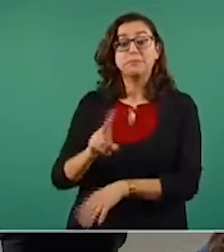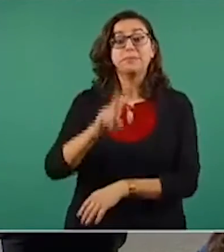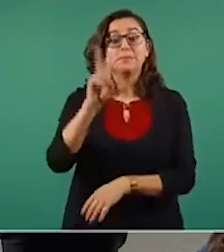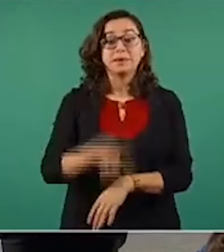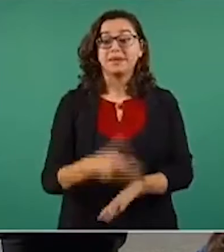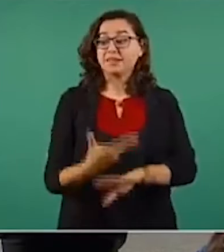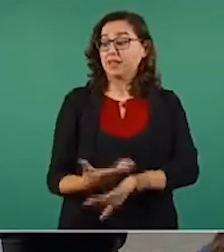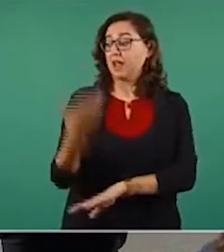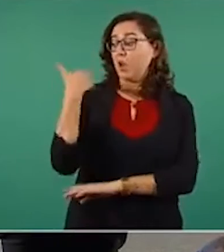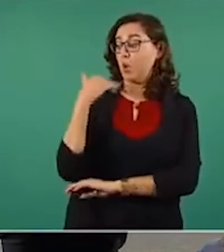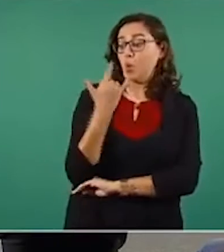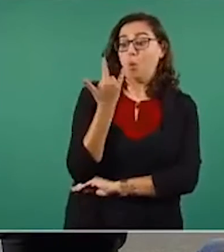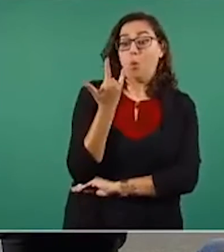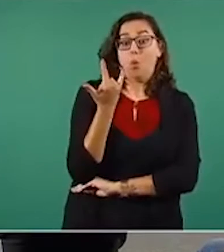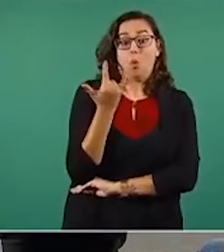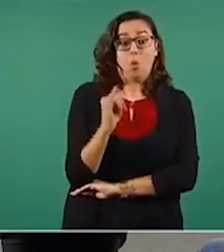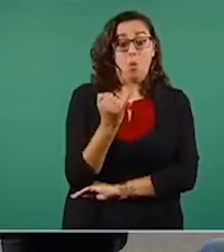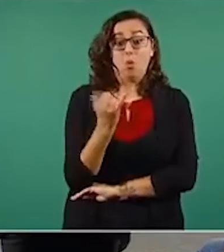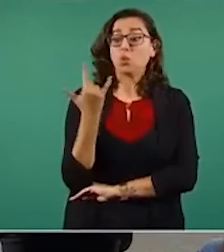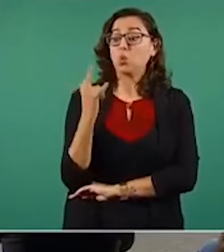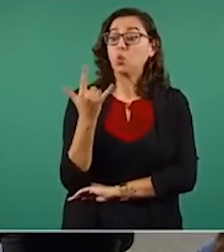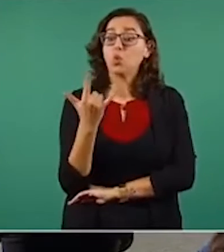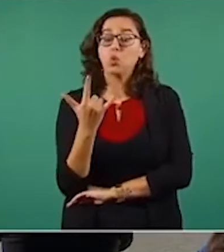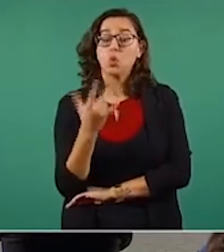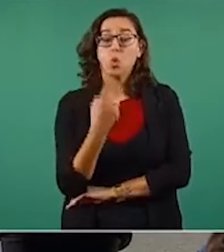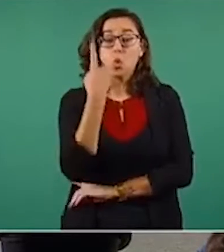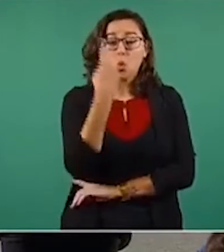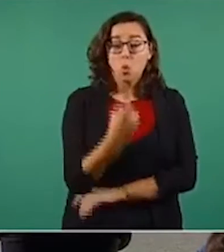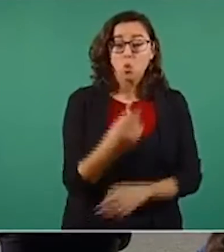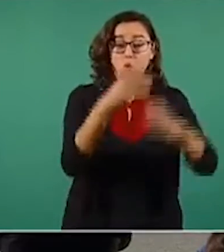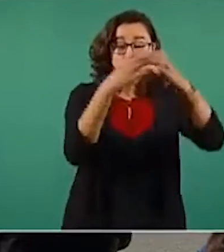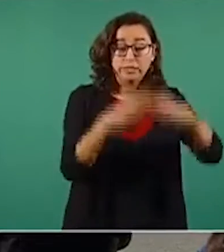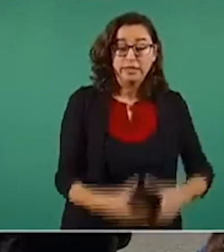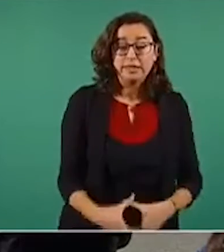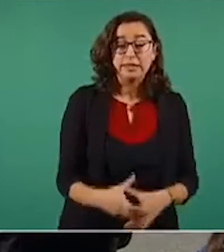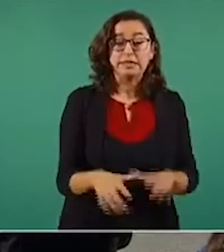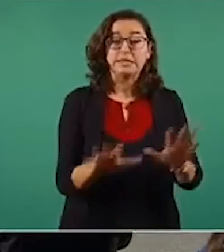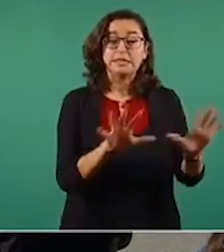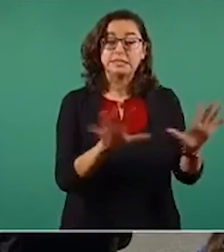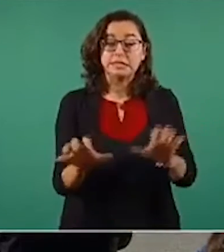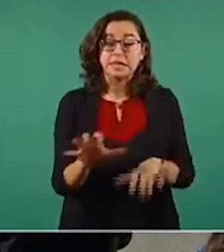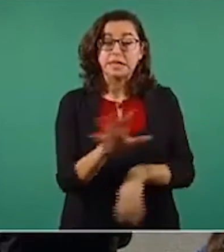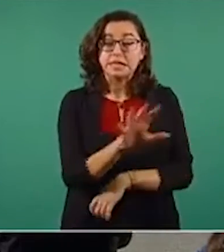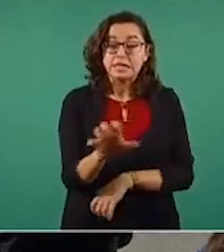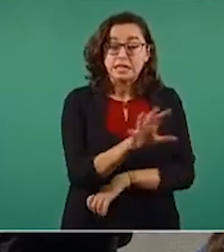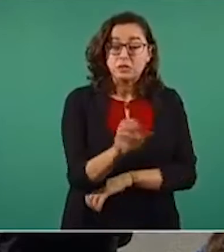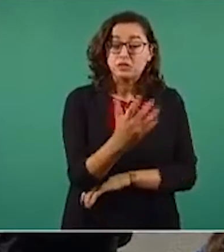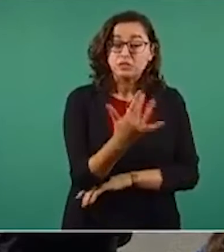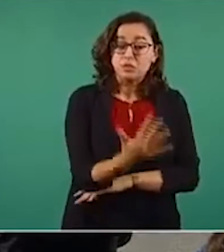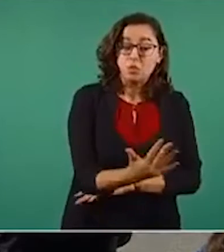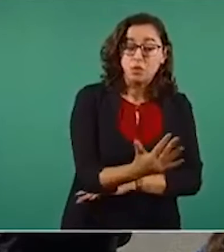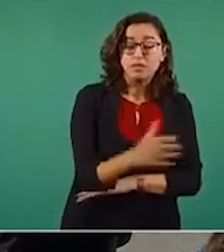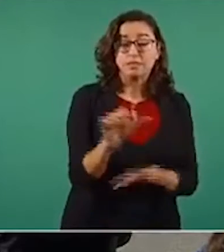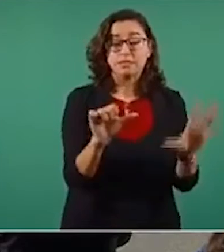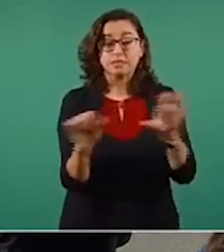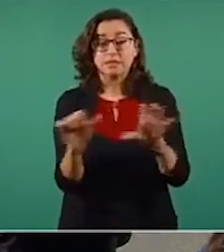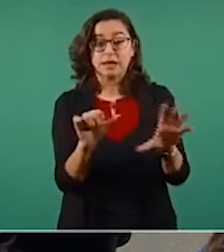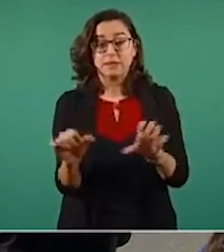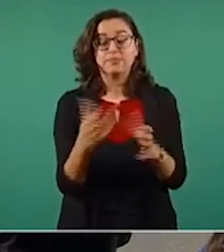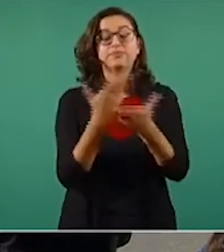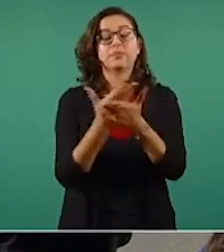550 y 600 pesos. Hoy está entre 530 y